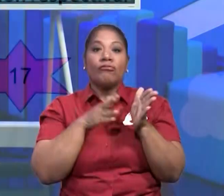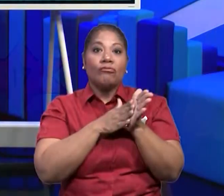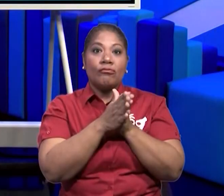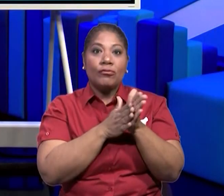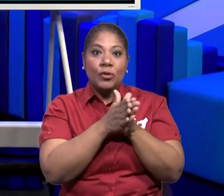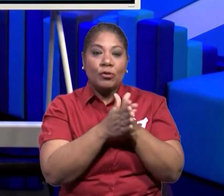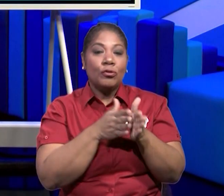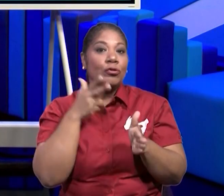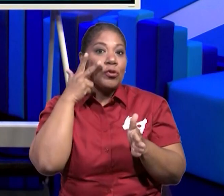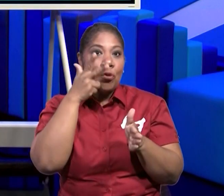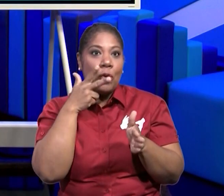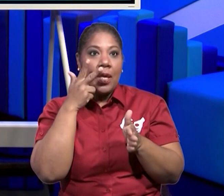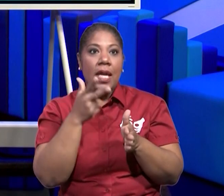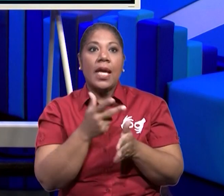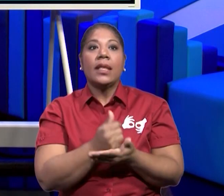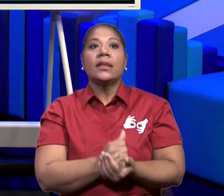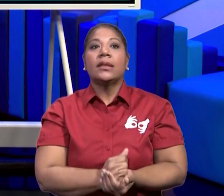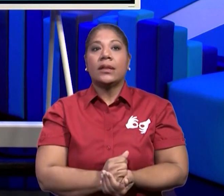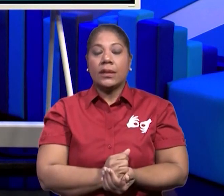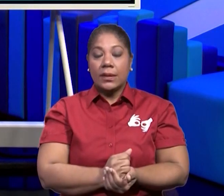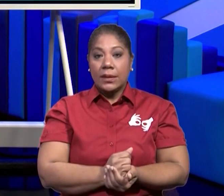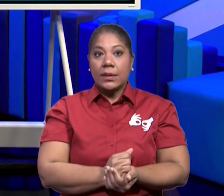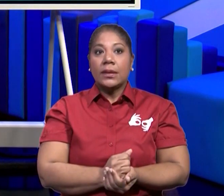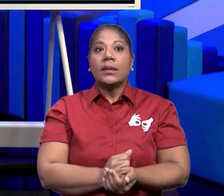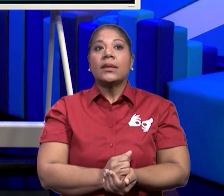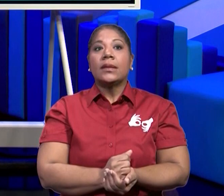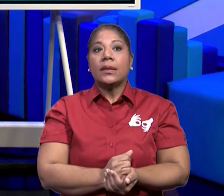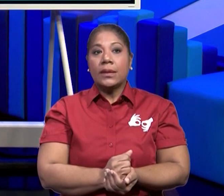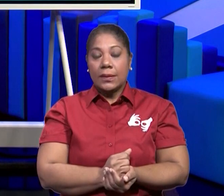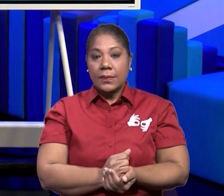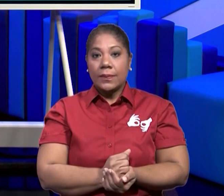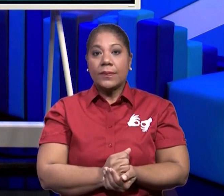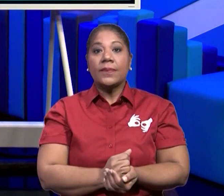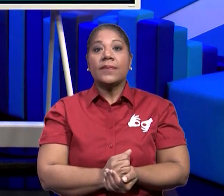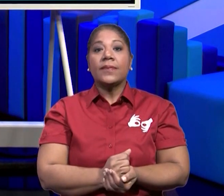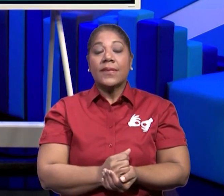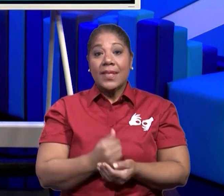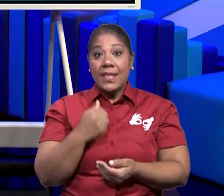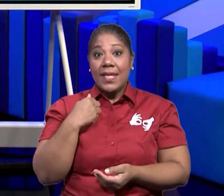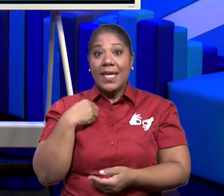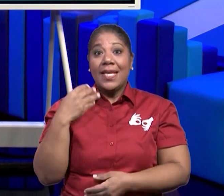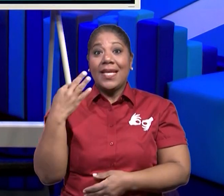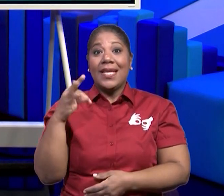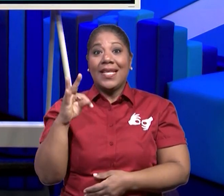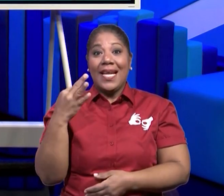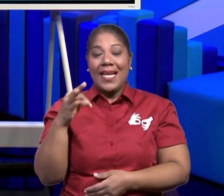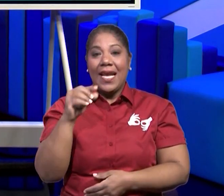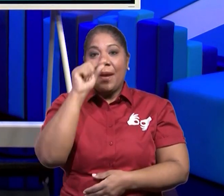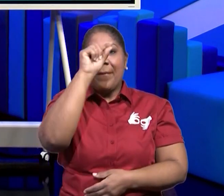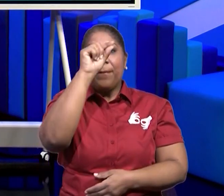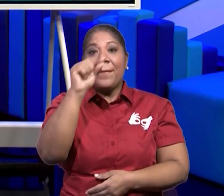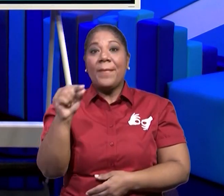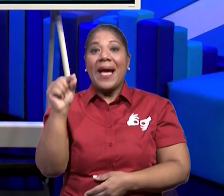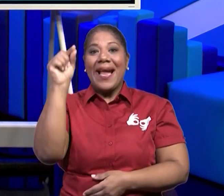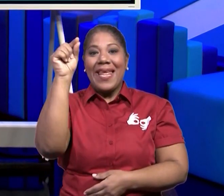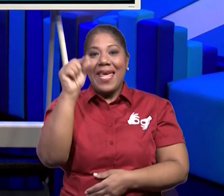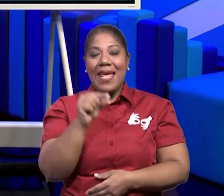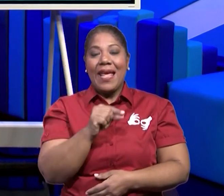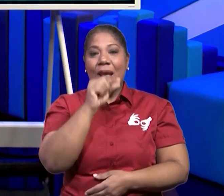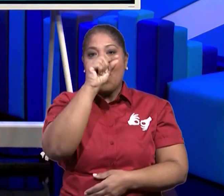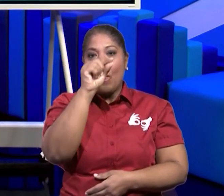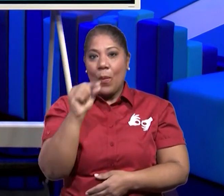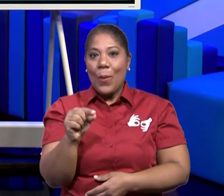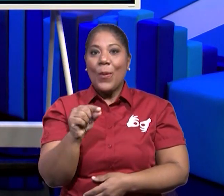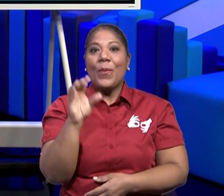Aquí el niño tiene a su mano derecha unas palabras y a su mano izquierda